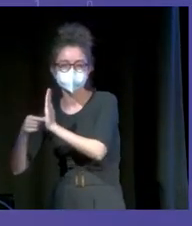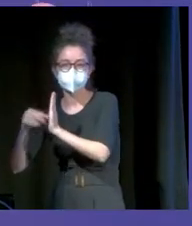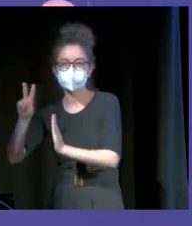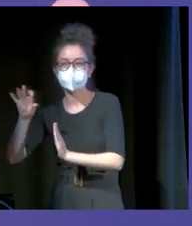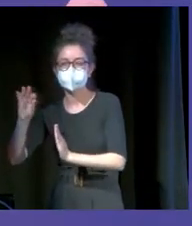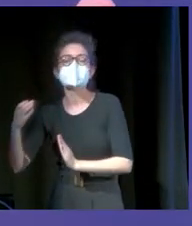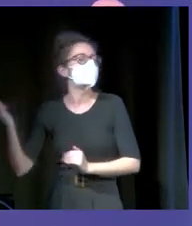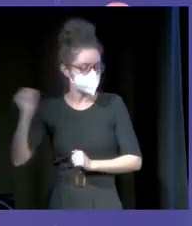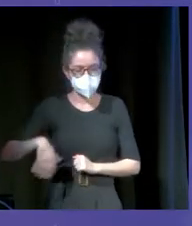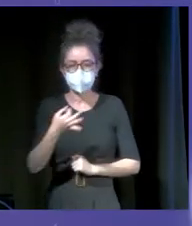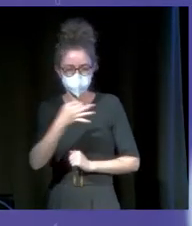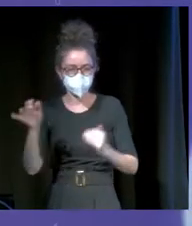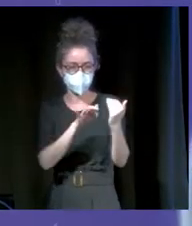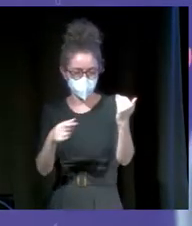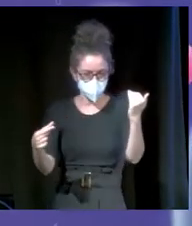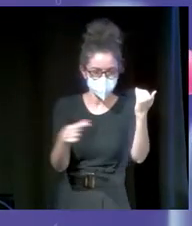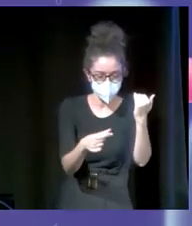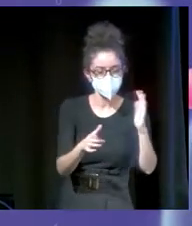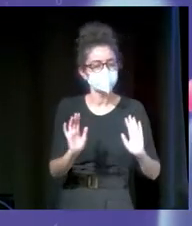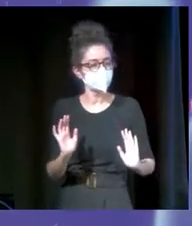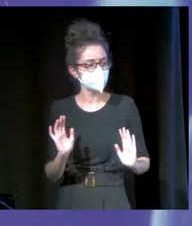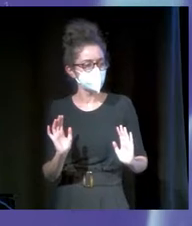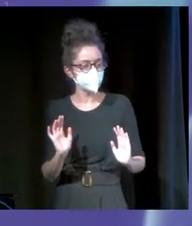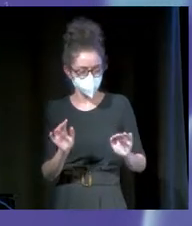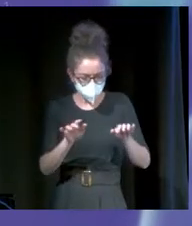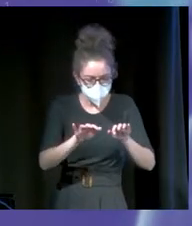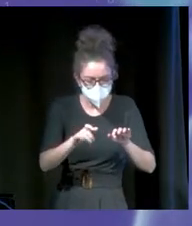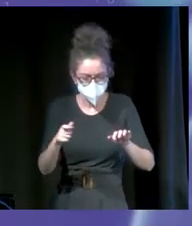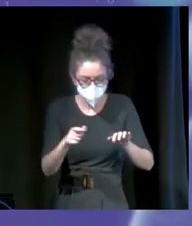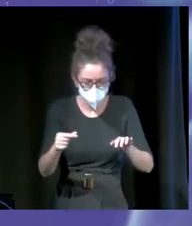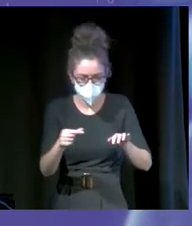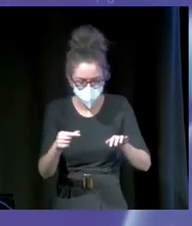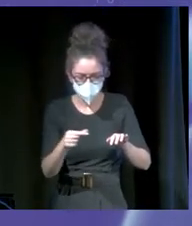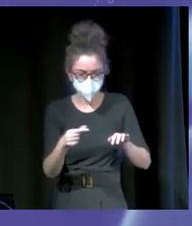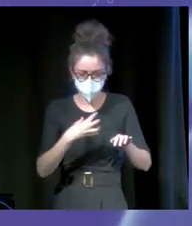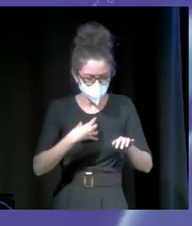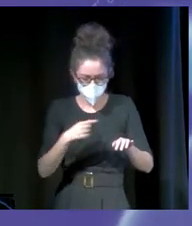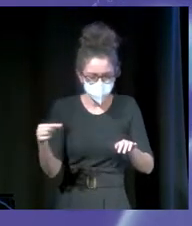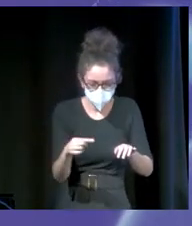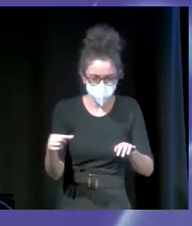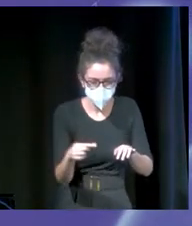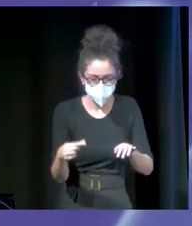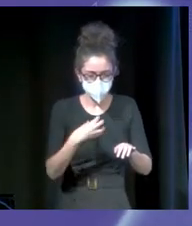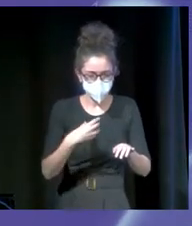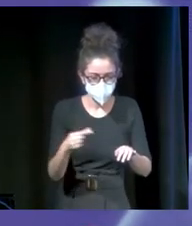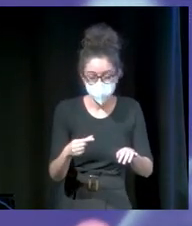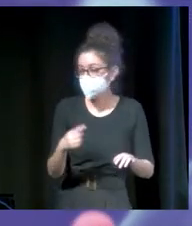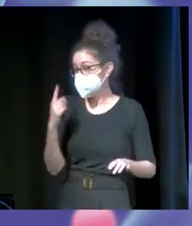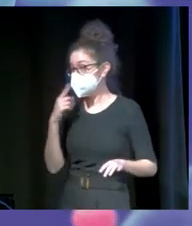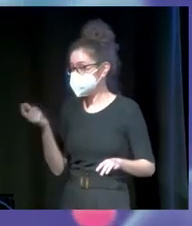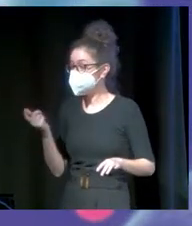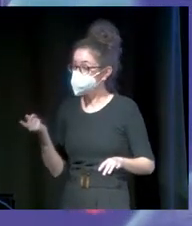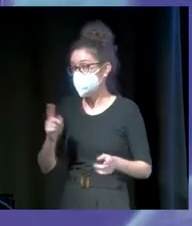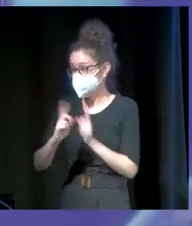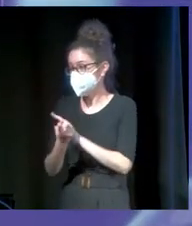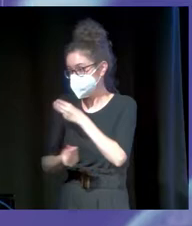Y me han dicho, perfecto, pues venga, métela en el ordenador. Y me he puesto, y que no entra. Que no entra. Y ya le he dicho, mira, es que no entra. Y dice, sí, es que